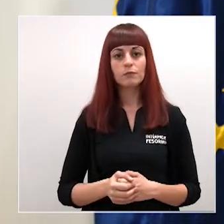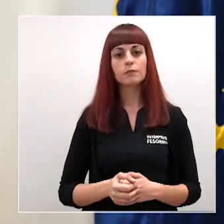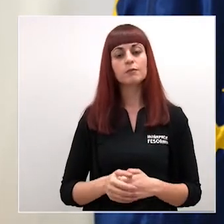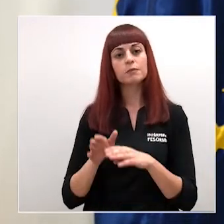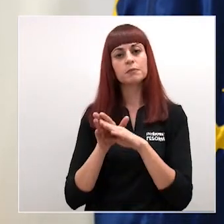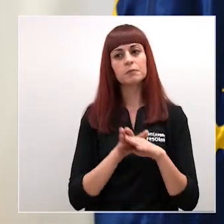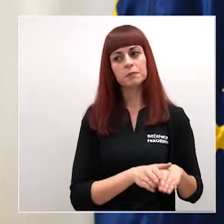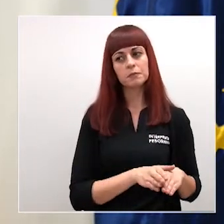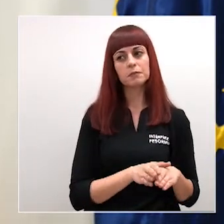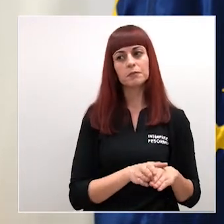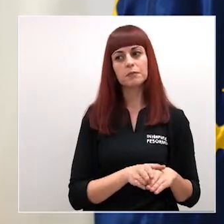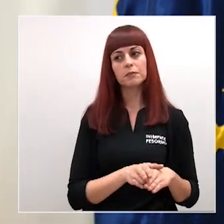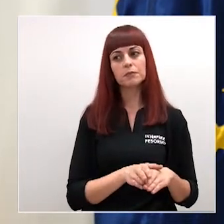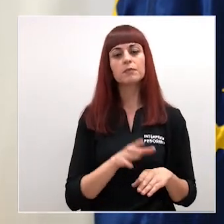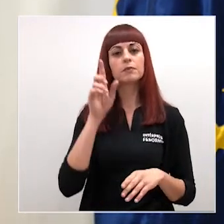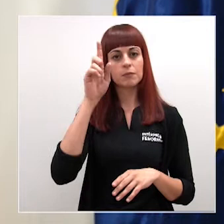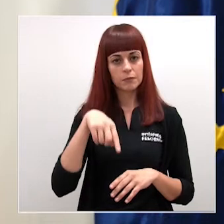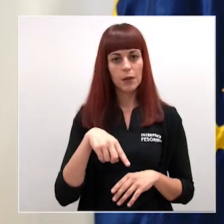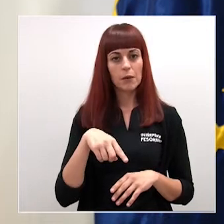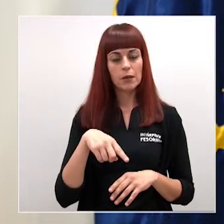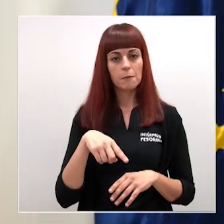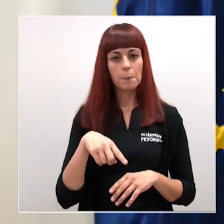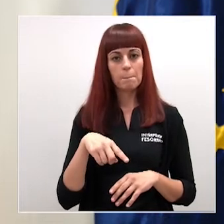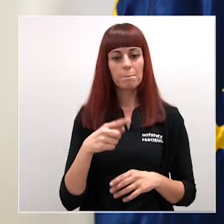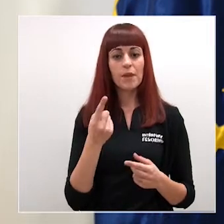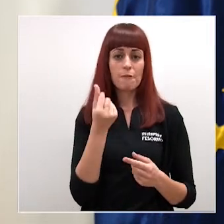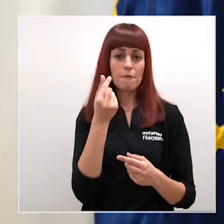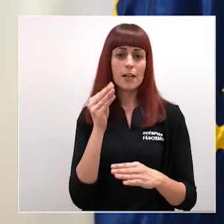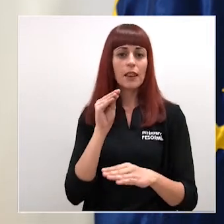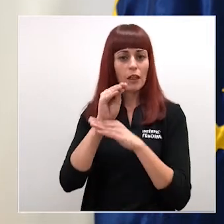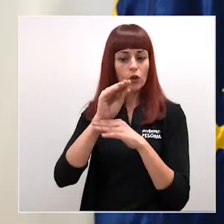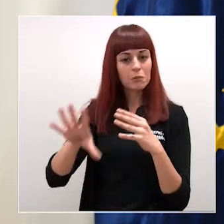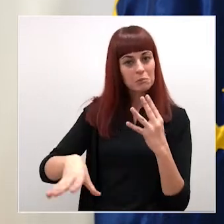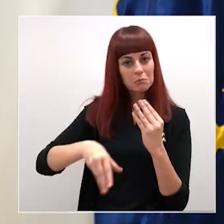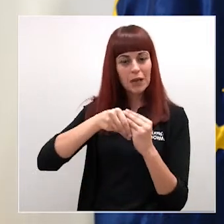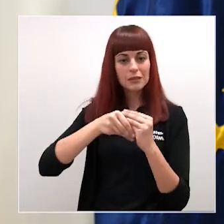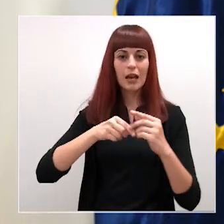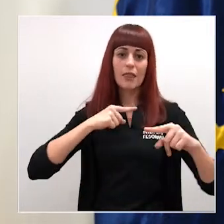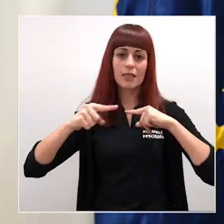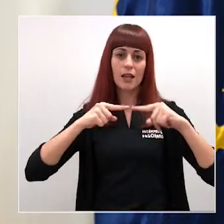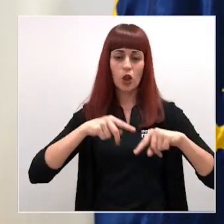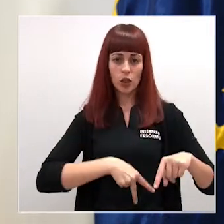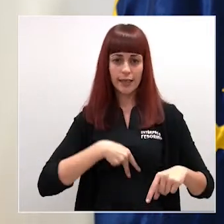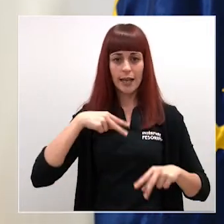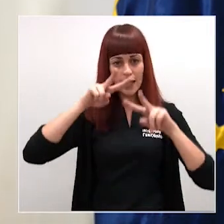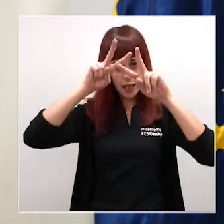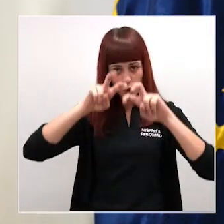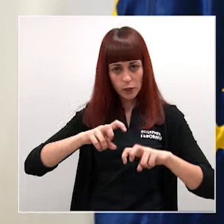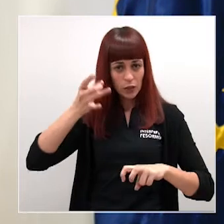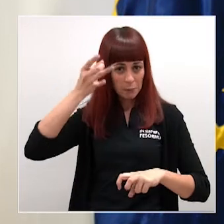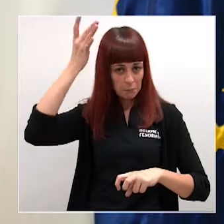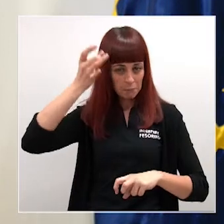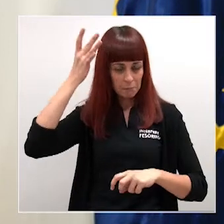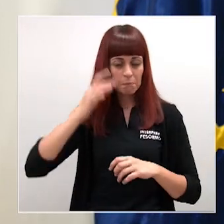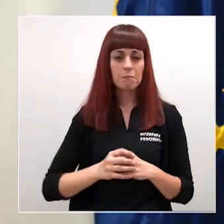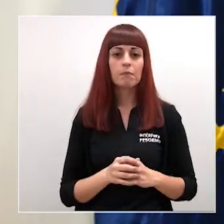lado ejercer una apuesta firme por dotar de una financiación adicional a la Dirección General de Investigación e Innovación que permita